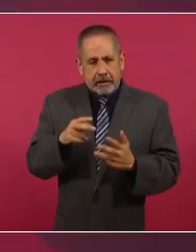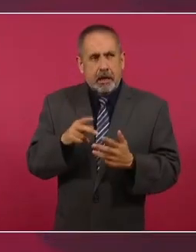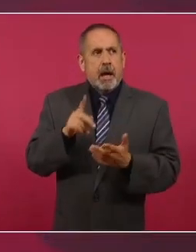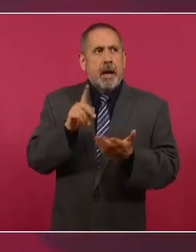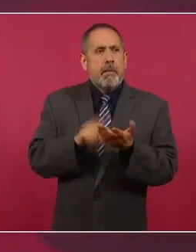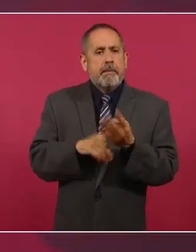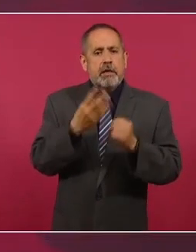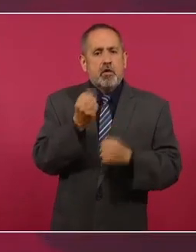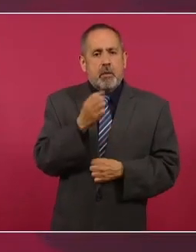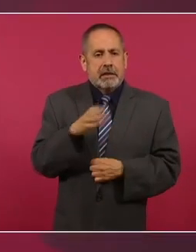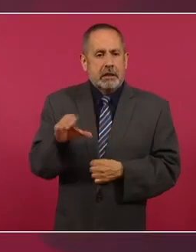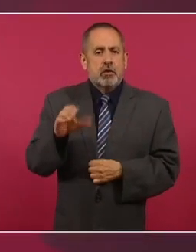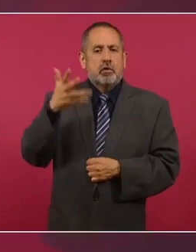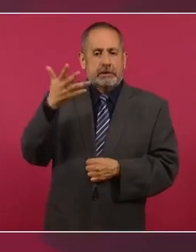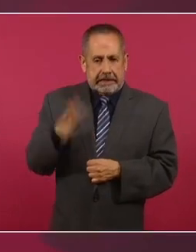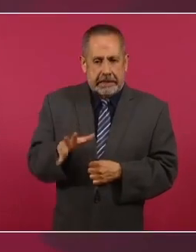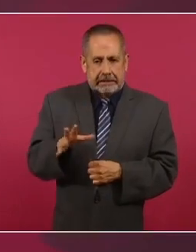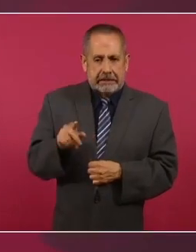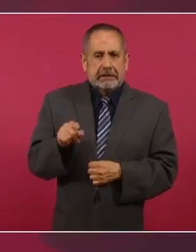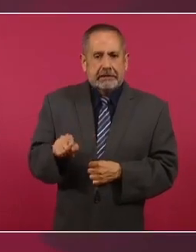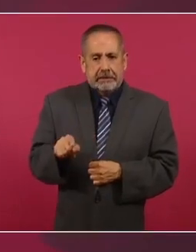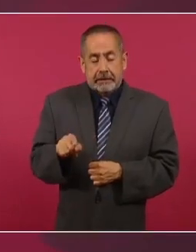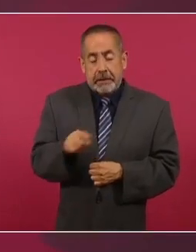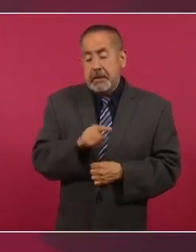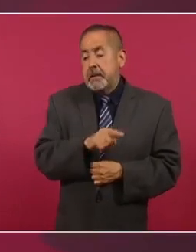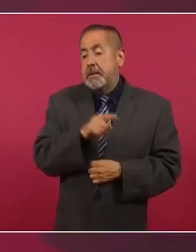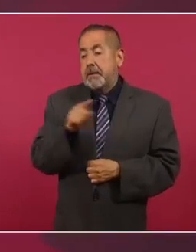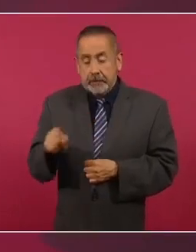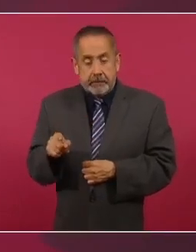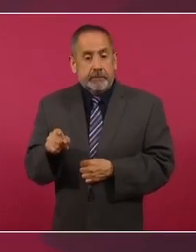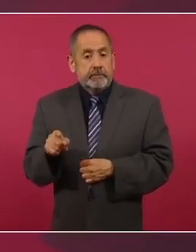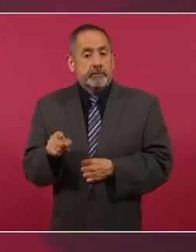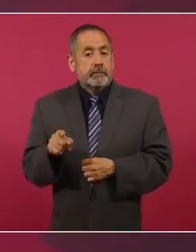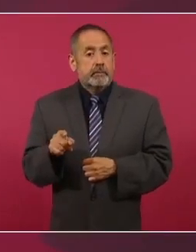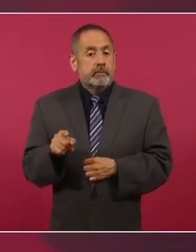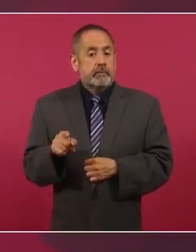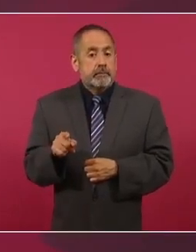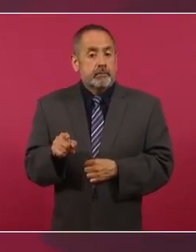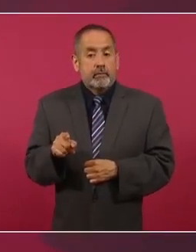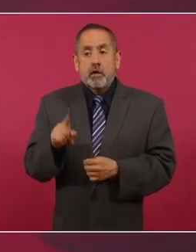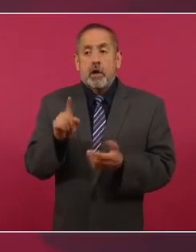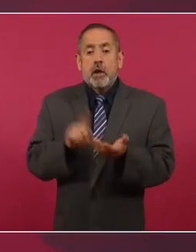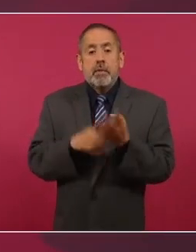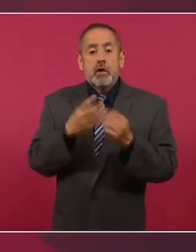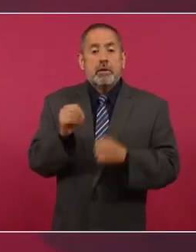1910, se aprueba la